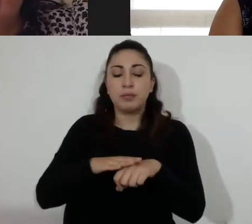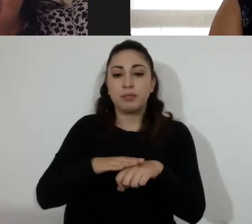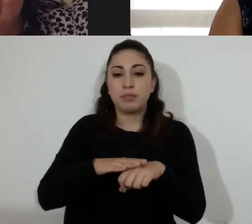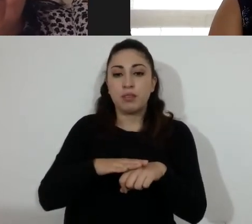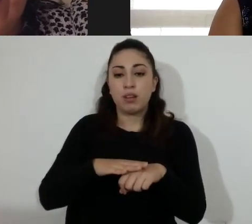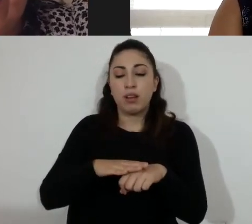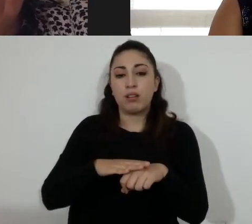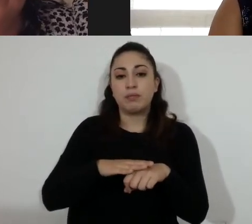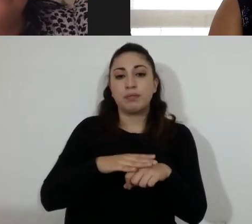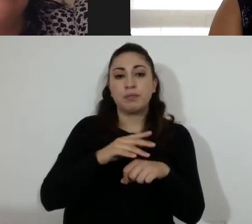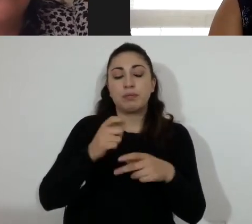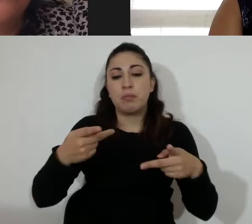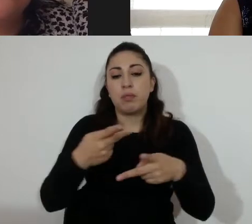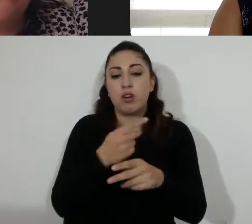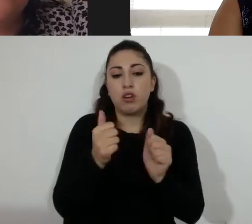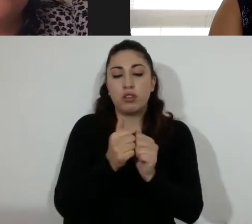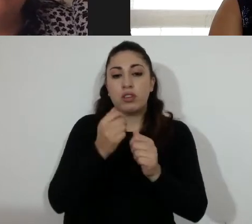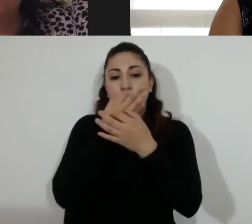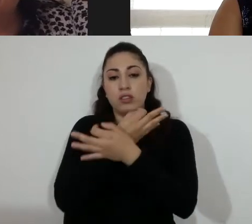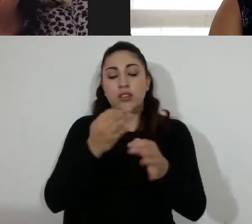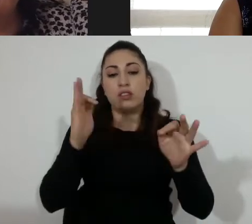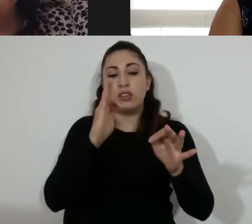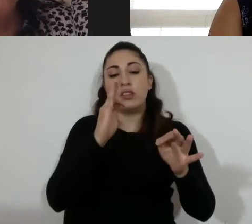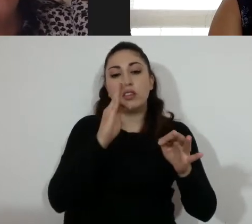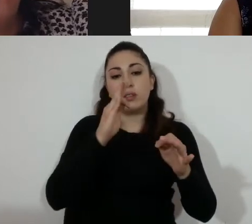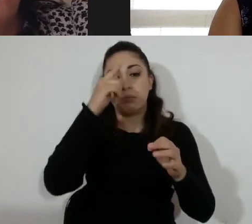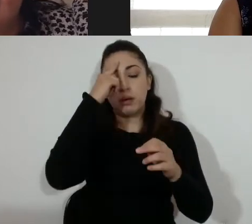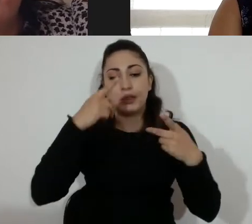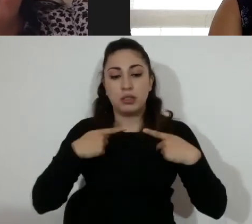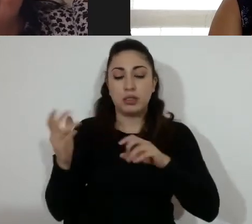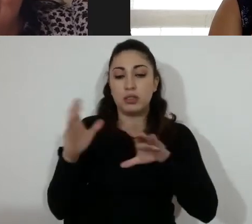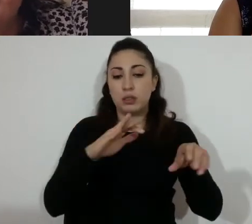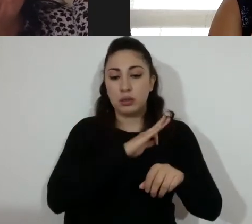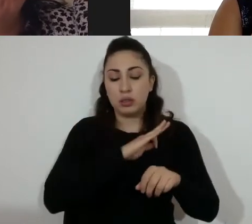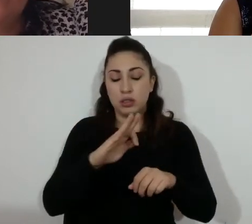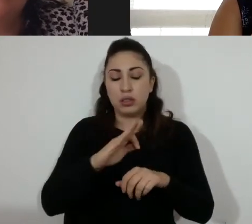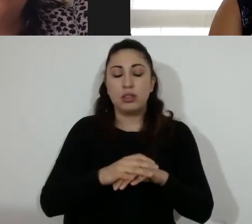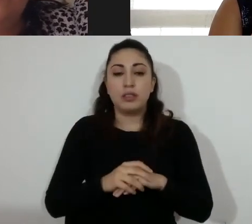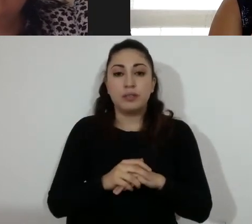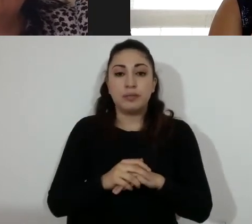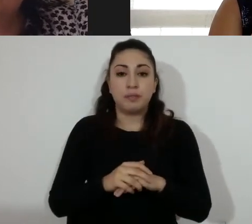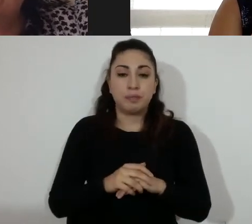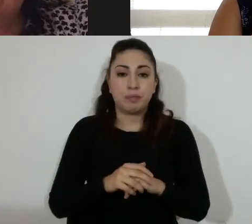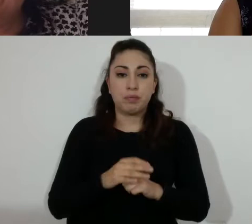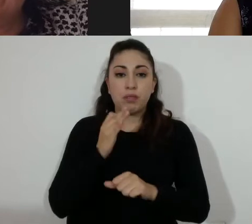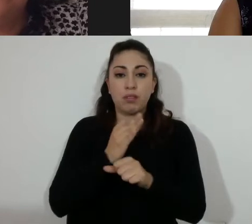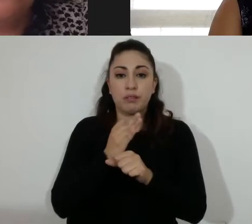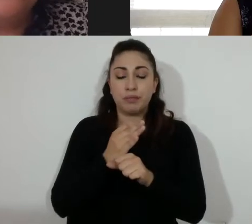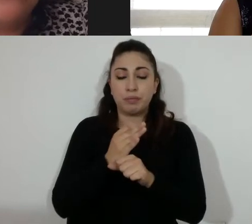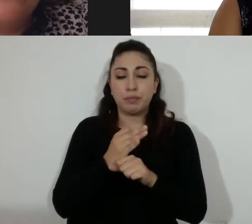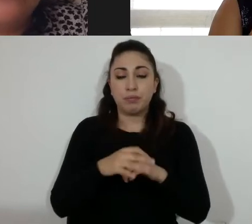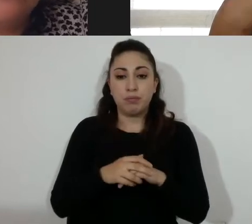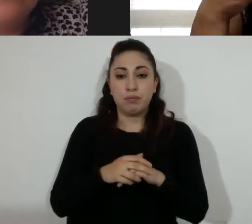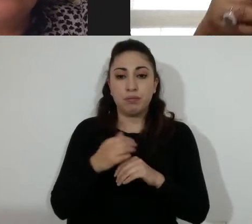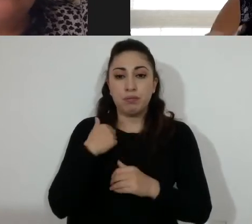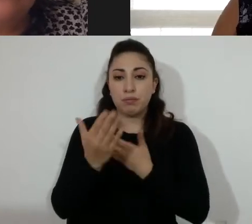convocatoria que hizo a bien esta comisión publicar. Yo quisiera solicitarle a la